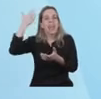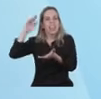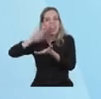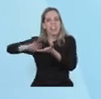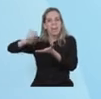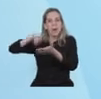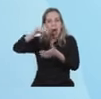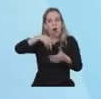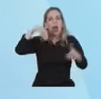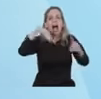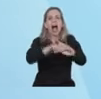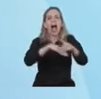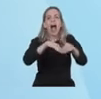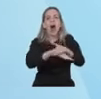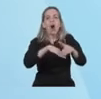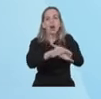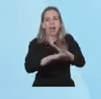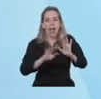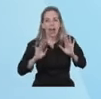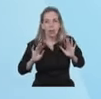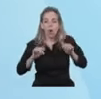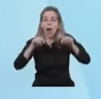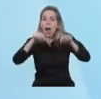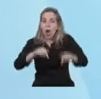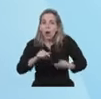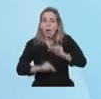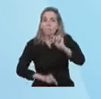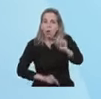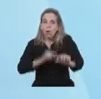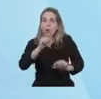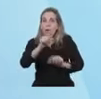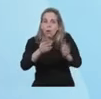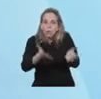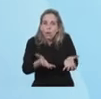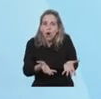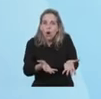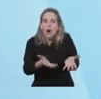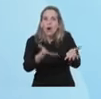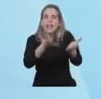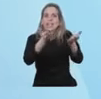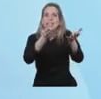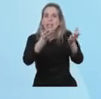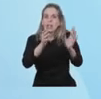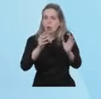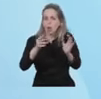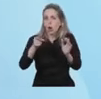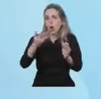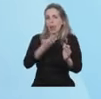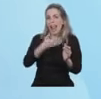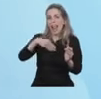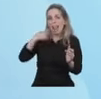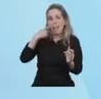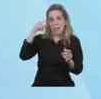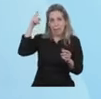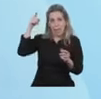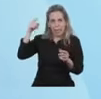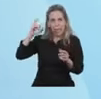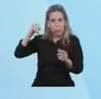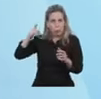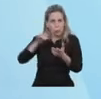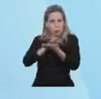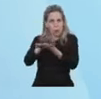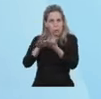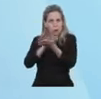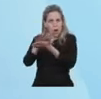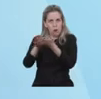Ahora estamos creciendo y vamos a resolver el problema con el Fondo Monetario Internacional. Lo vamos a hacer